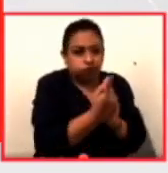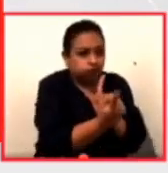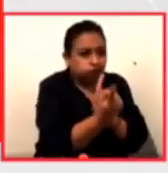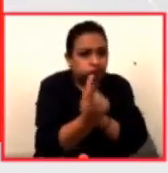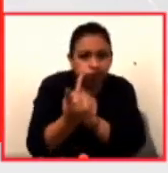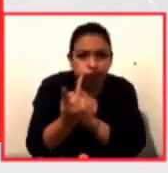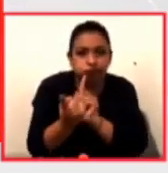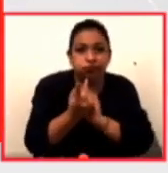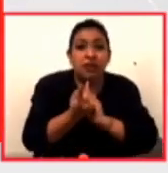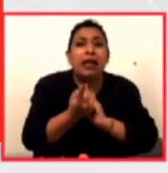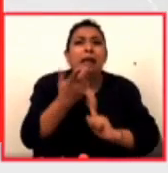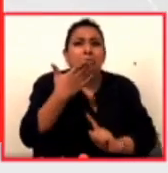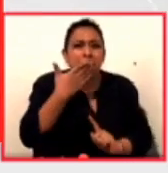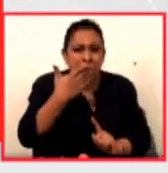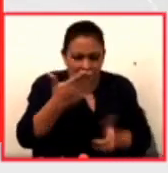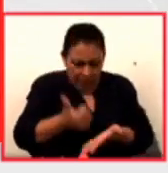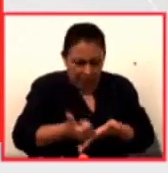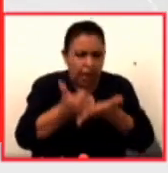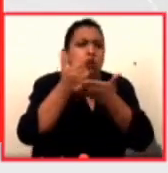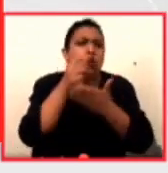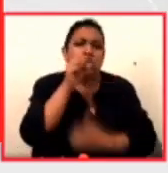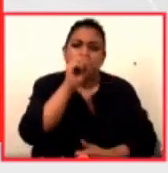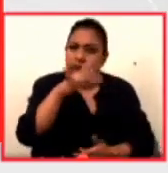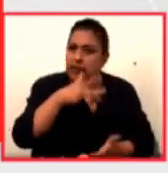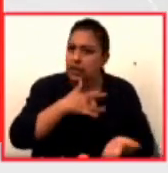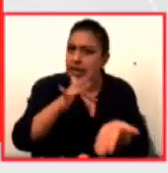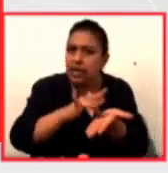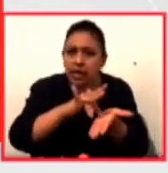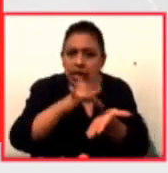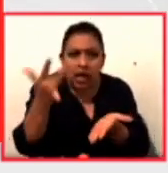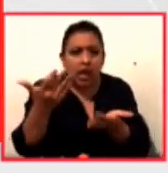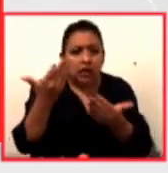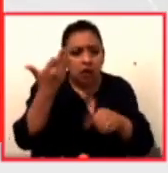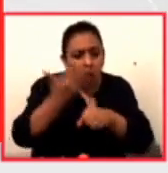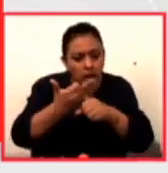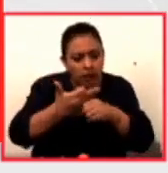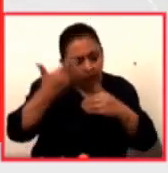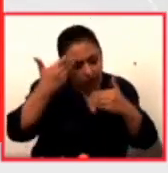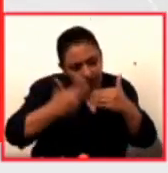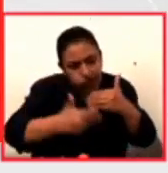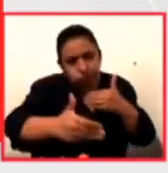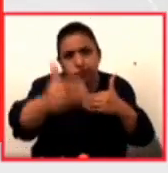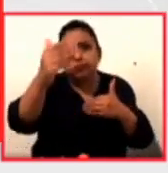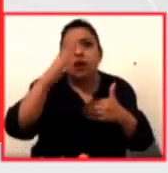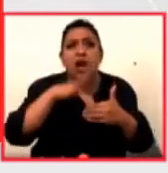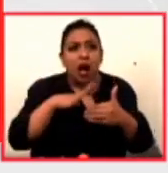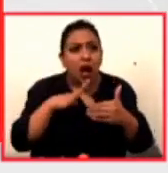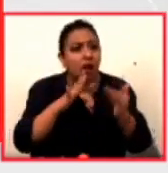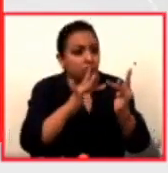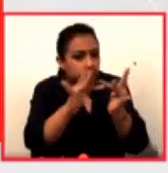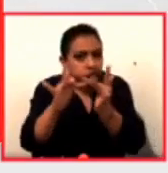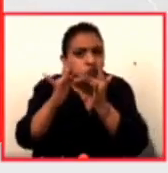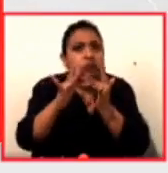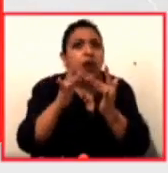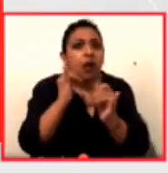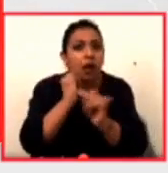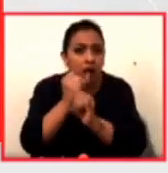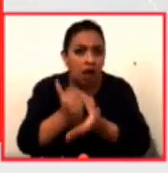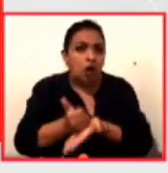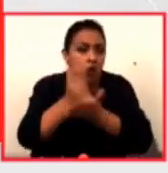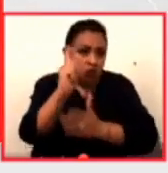Es muy bueno tenerlos, yo agradezco muchísimo esta época que estamos viviendo interconectados y todo, pero incluso